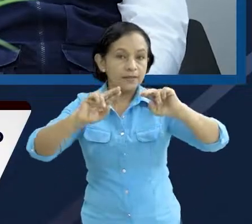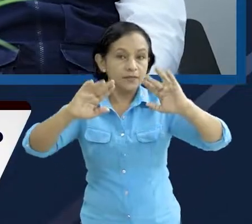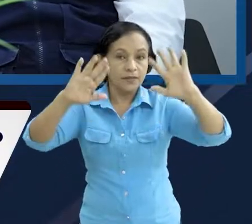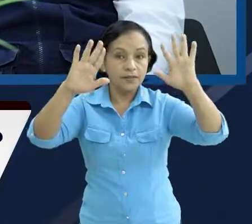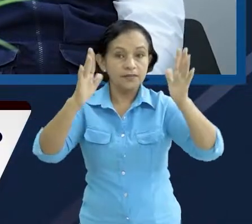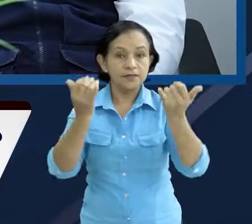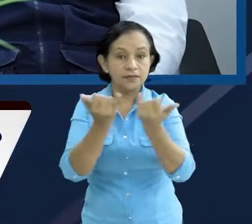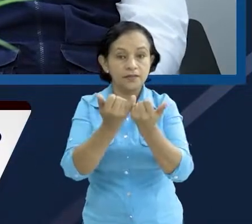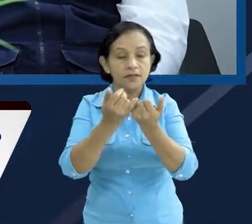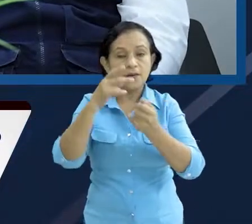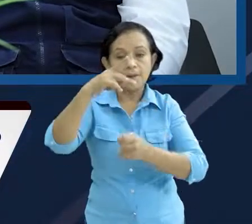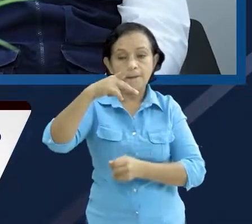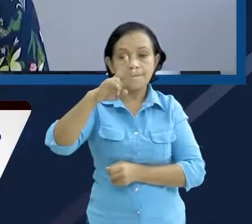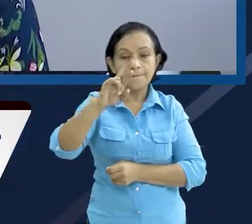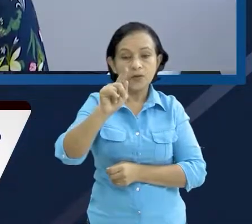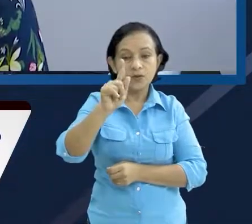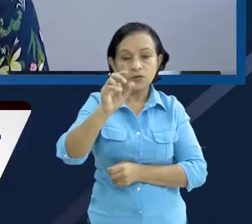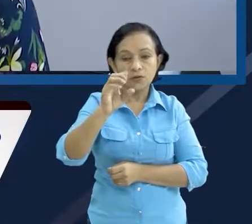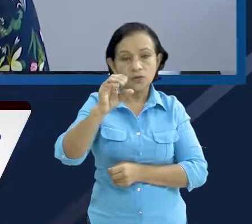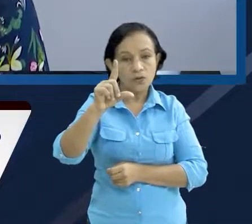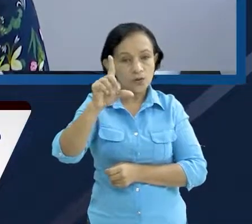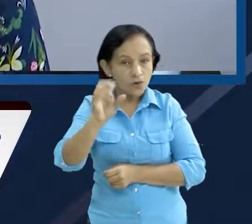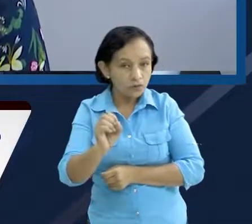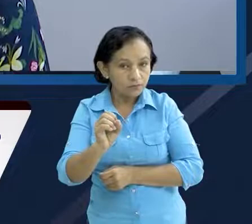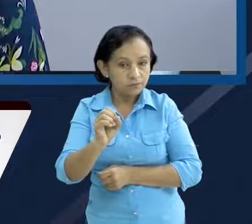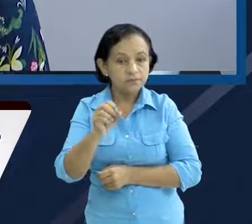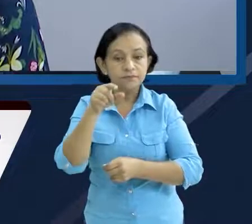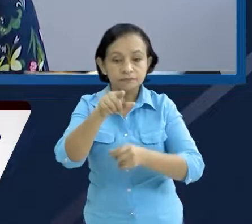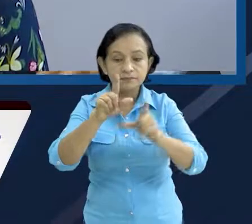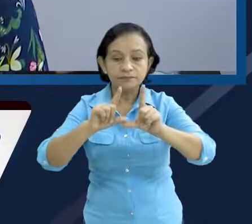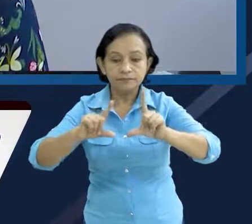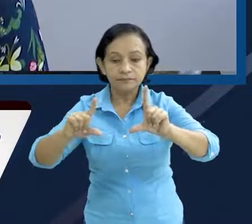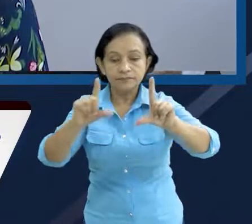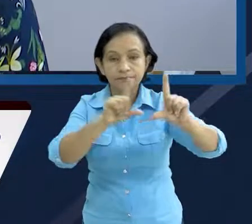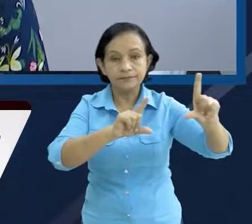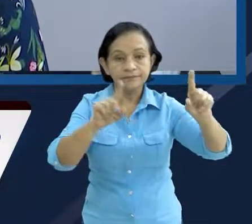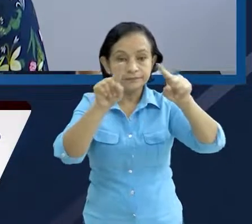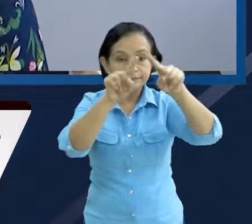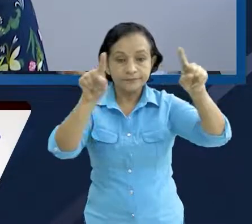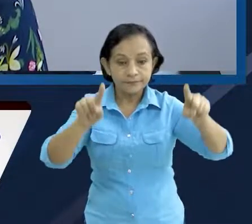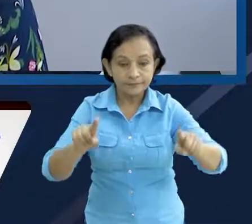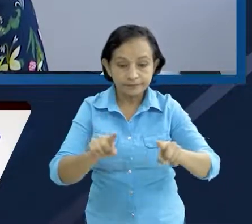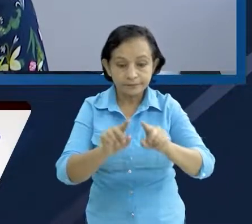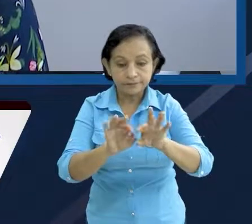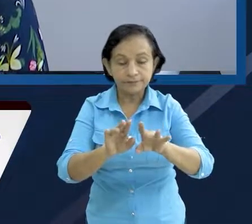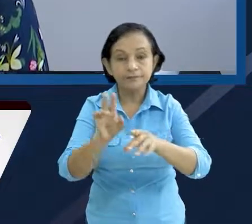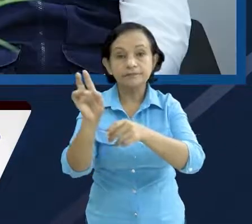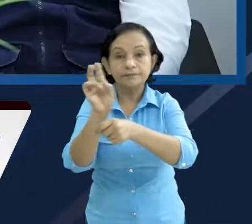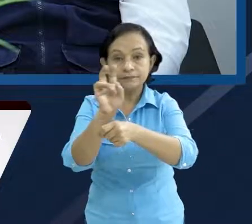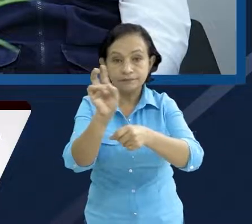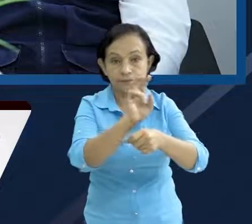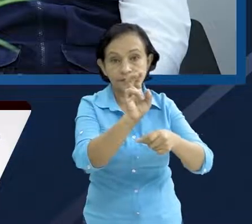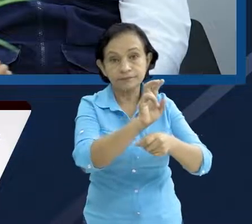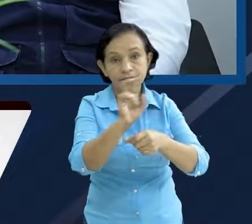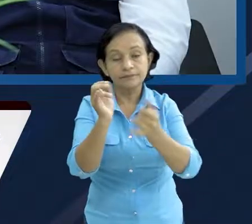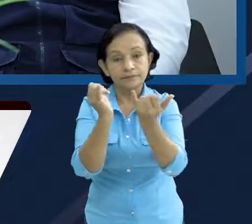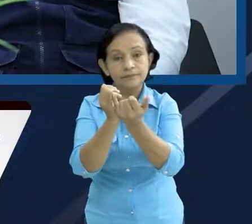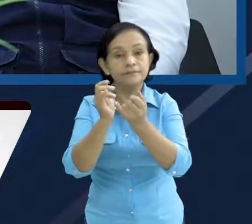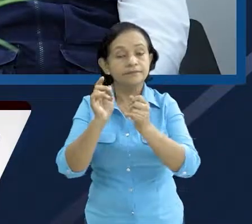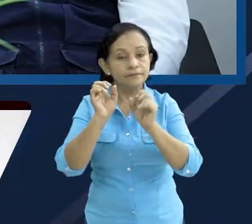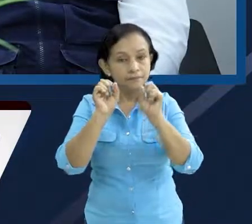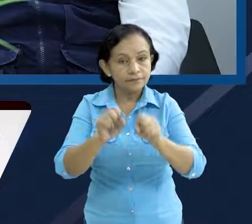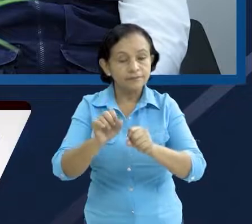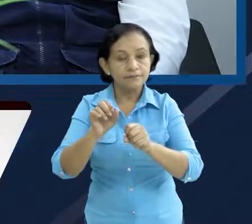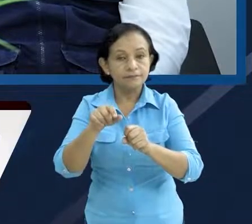que son los protocolos de actuación. Entonces, en los puestos de mando tenemos las plataformas de monitoreo de fenómenos, pero también tenemos